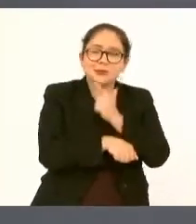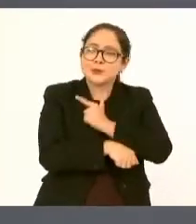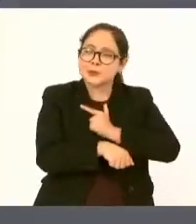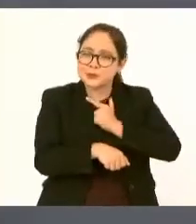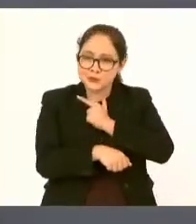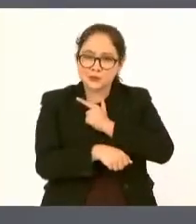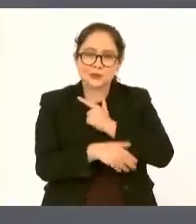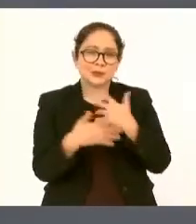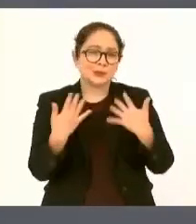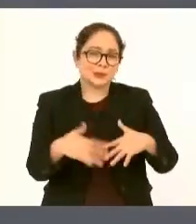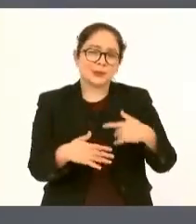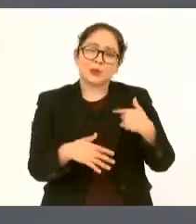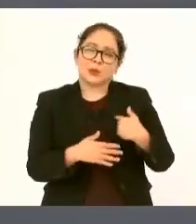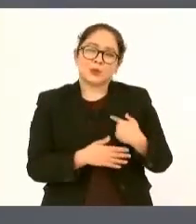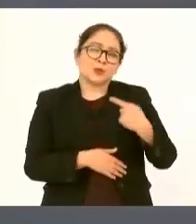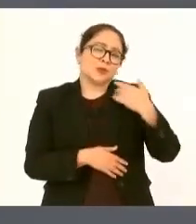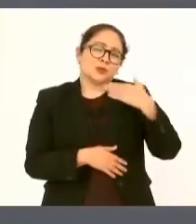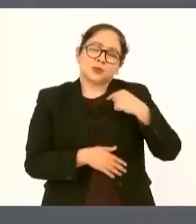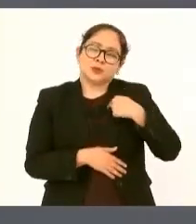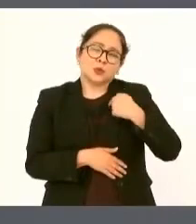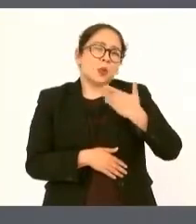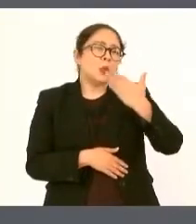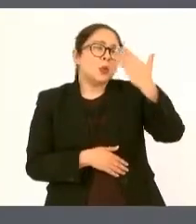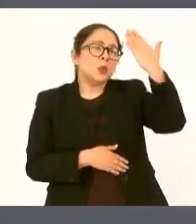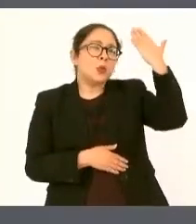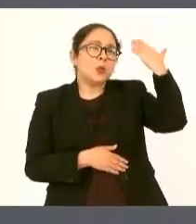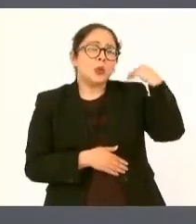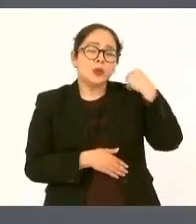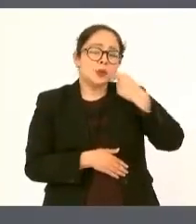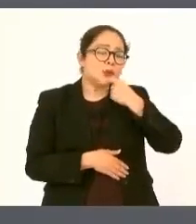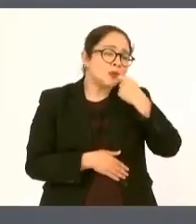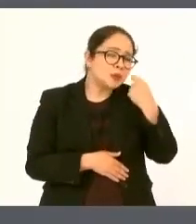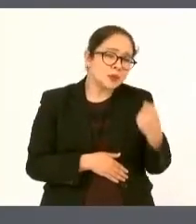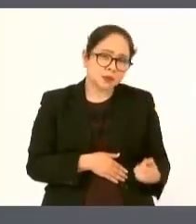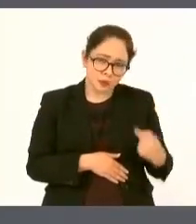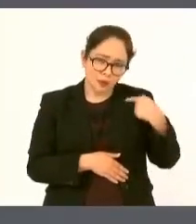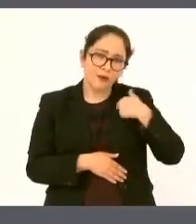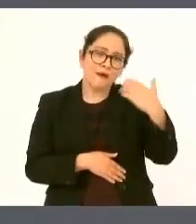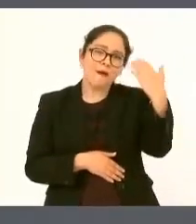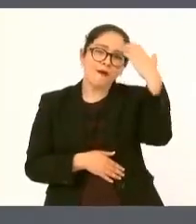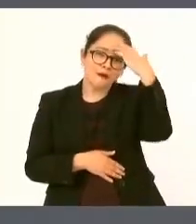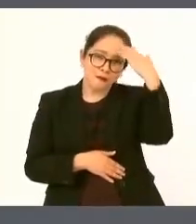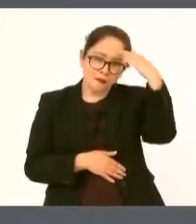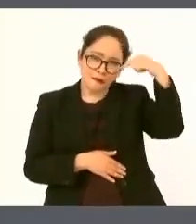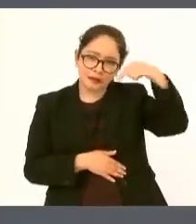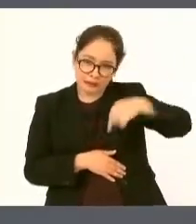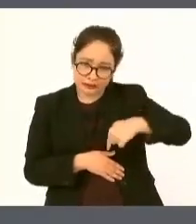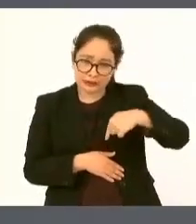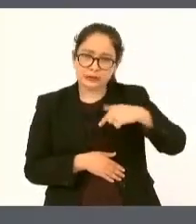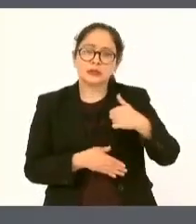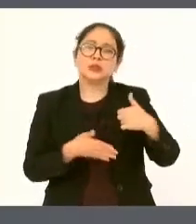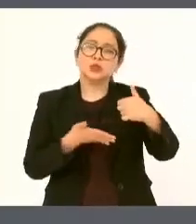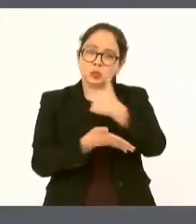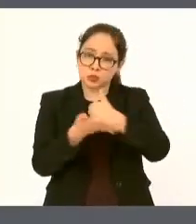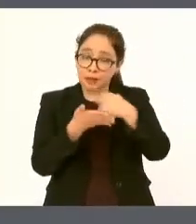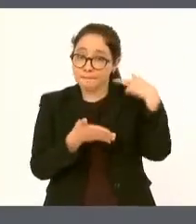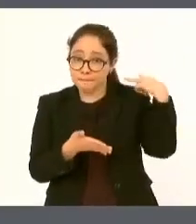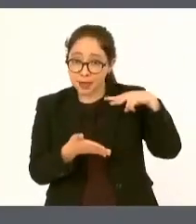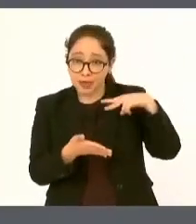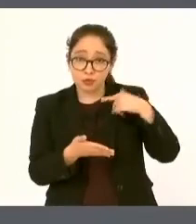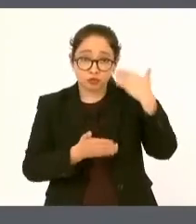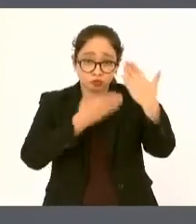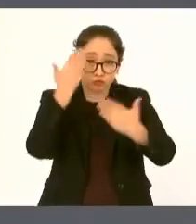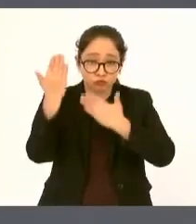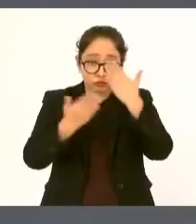veracruz desde mi niñez aquí en el puerto de veracruz estudié el quinto de